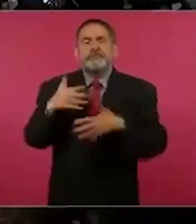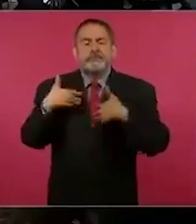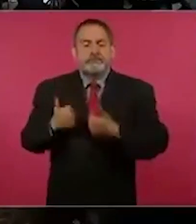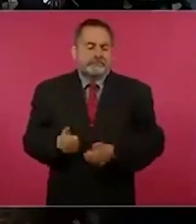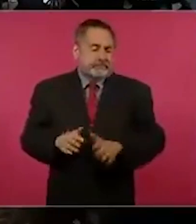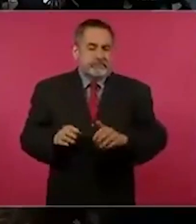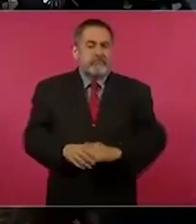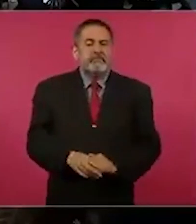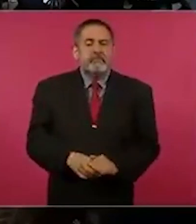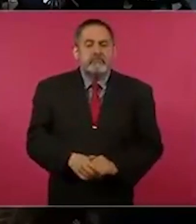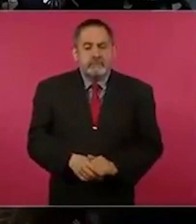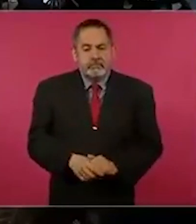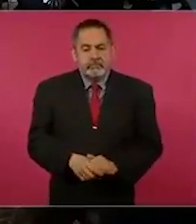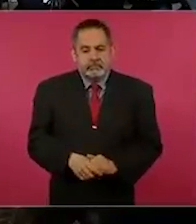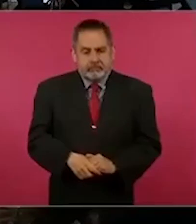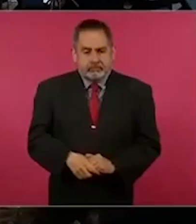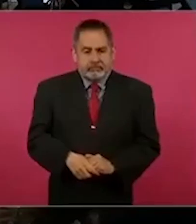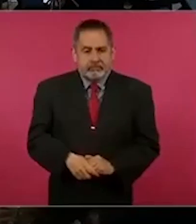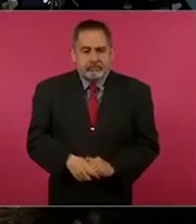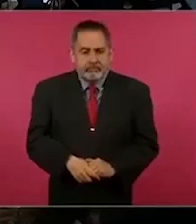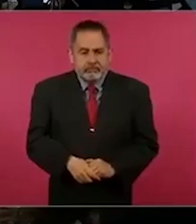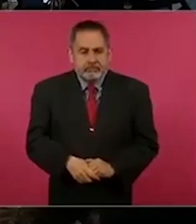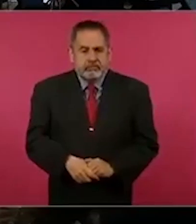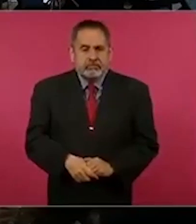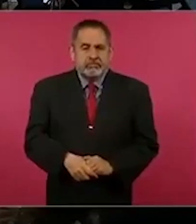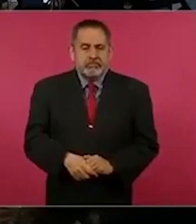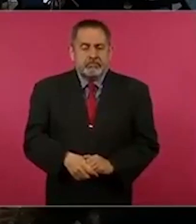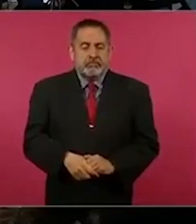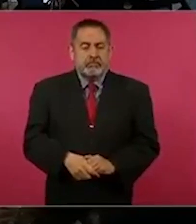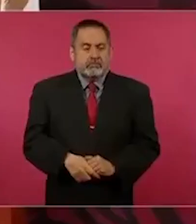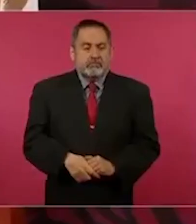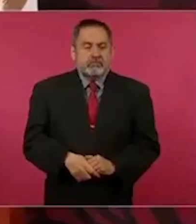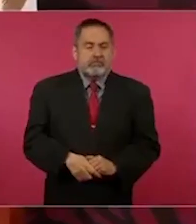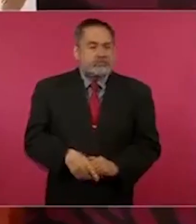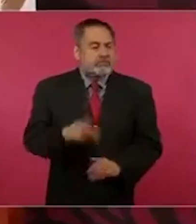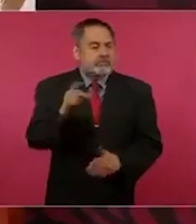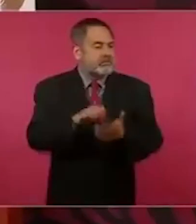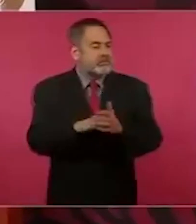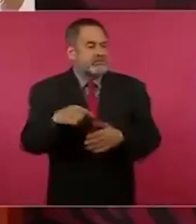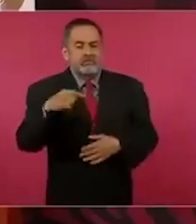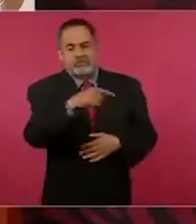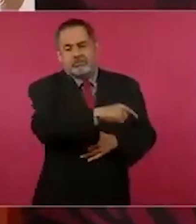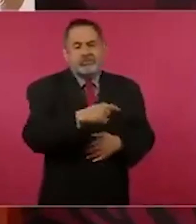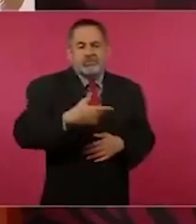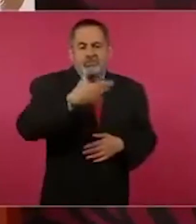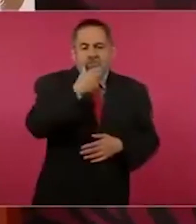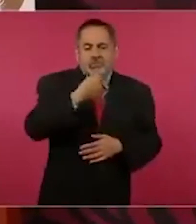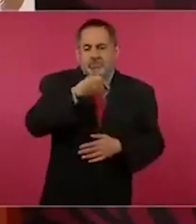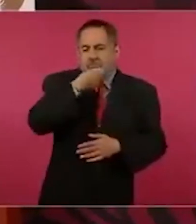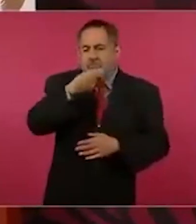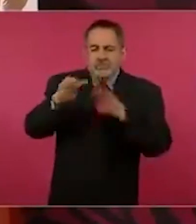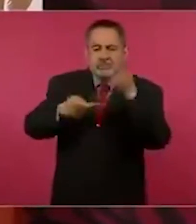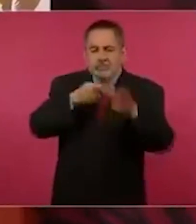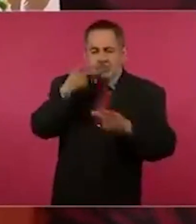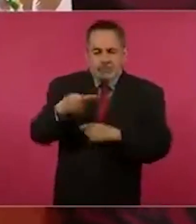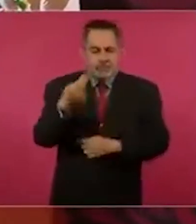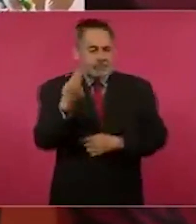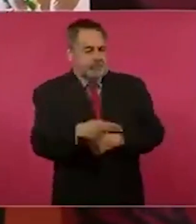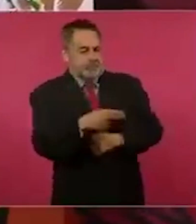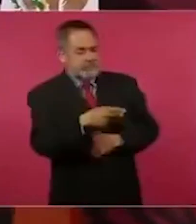Pero hay un conductor que tampoco lo voy a